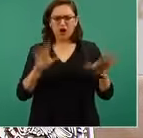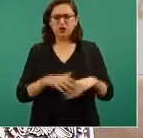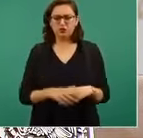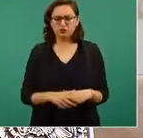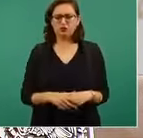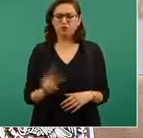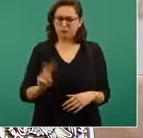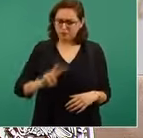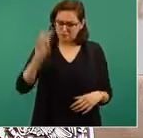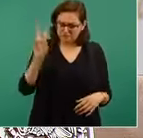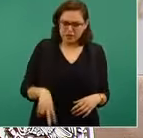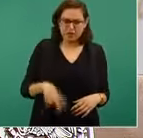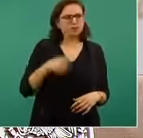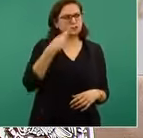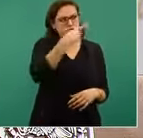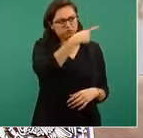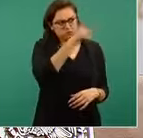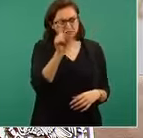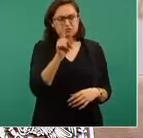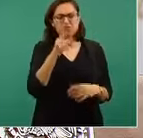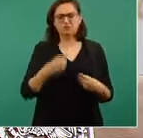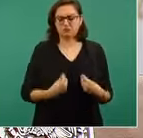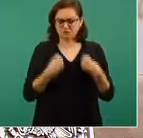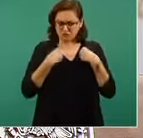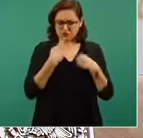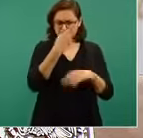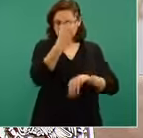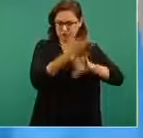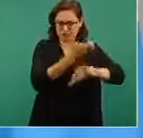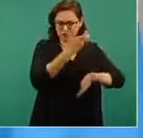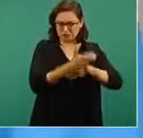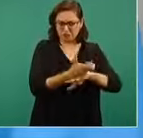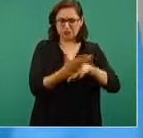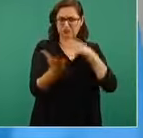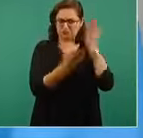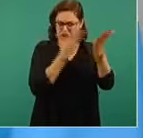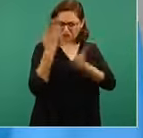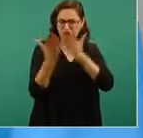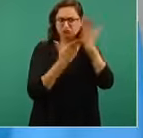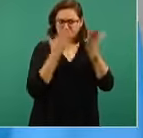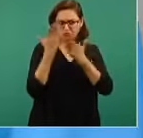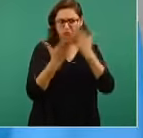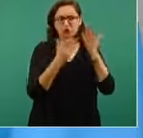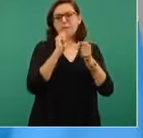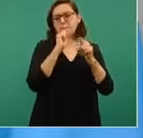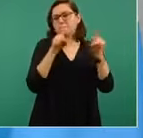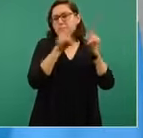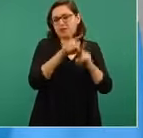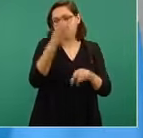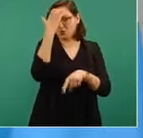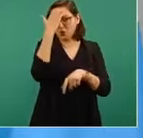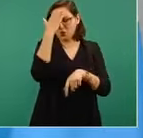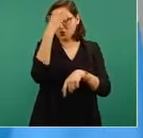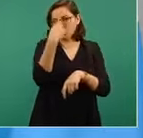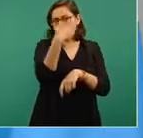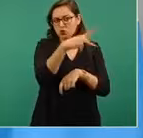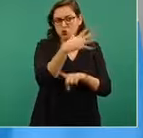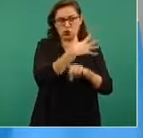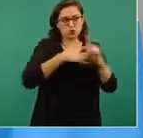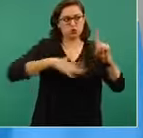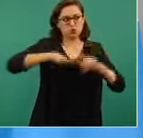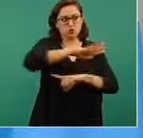se han preparado, conocen cuáles son los problemas que padecen los migrantes, el